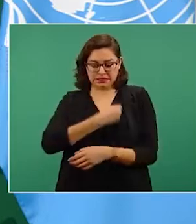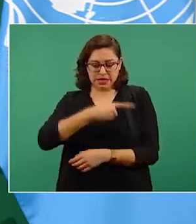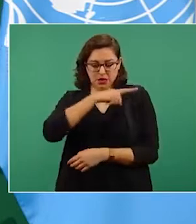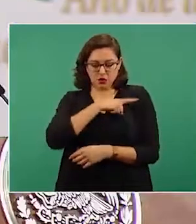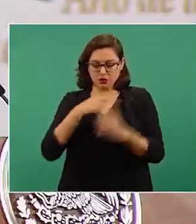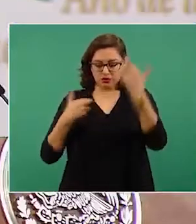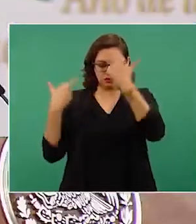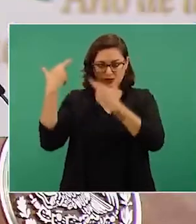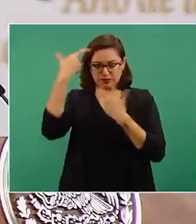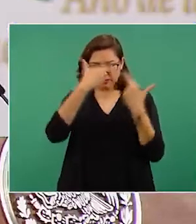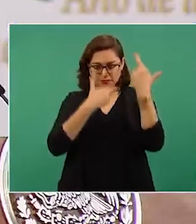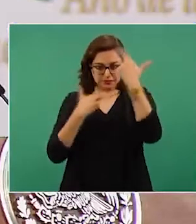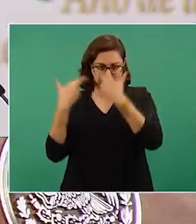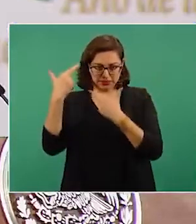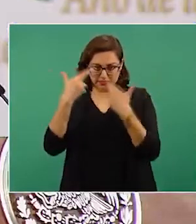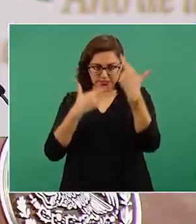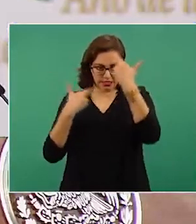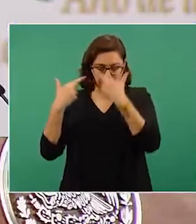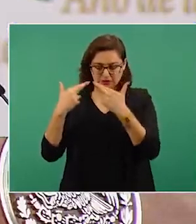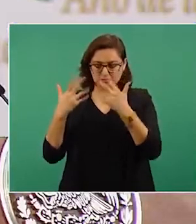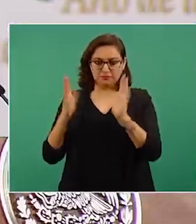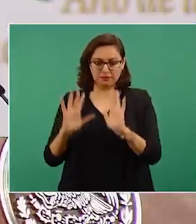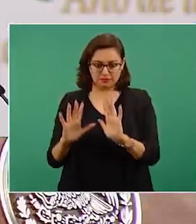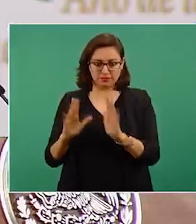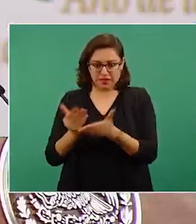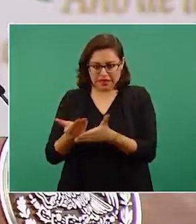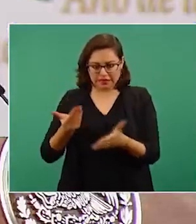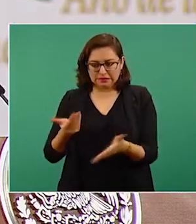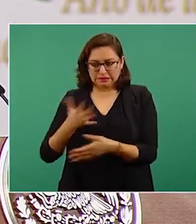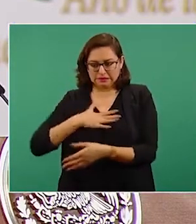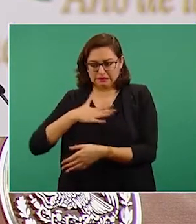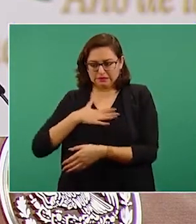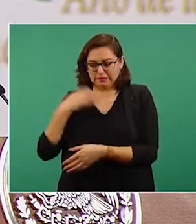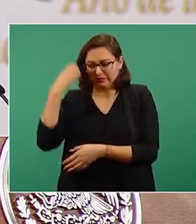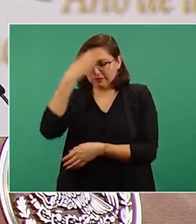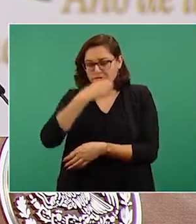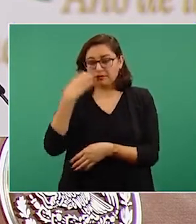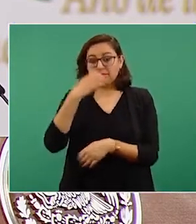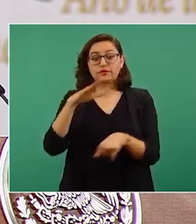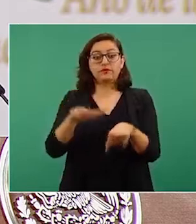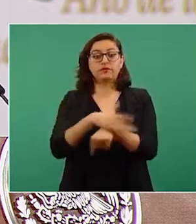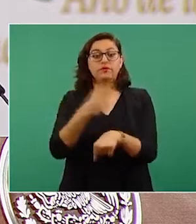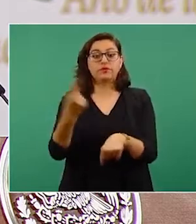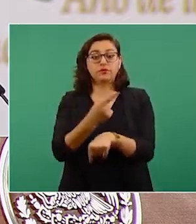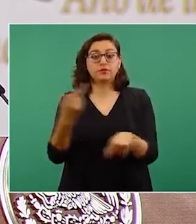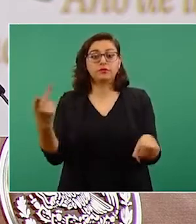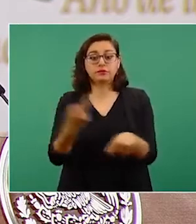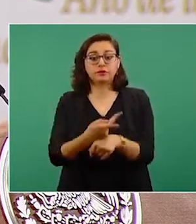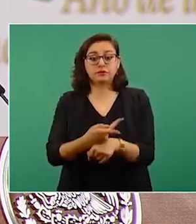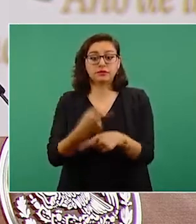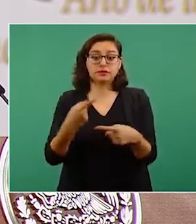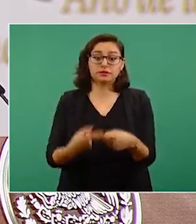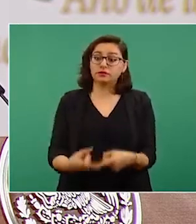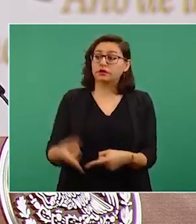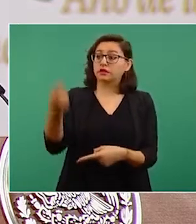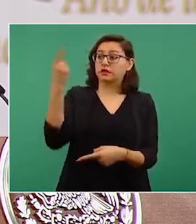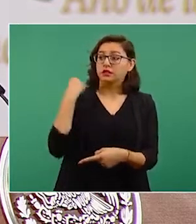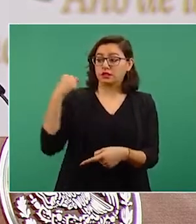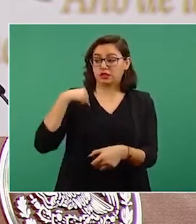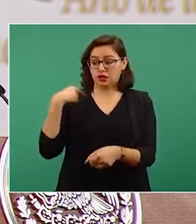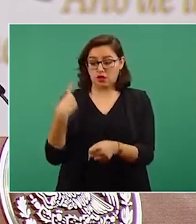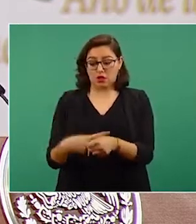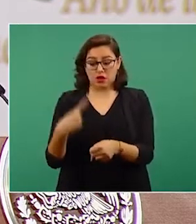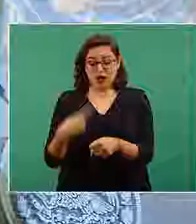los médicos que me atienden, quienes me ayudaron cuando padecí del COVID,